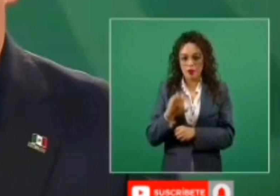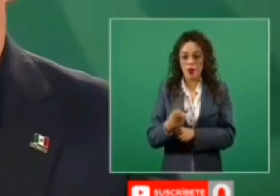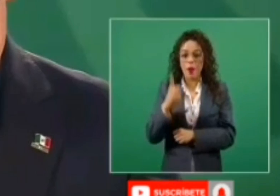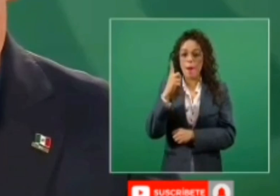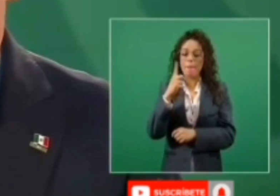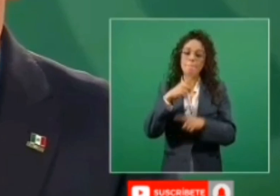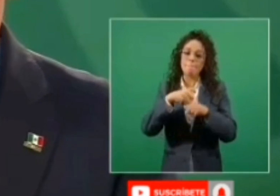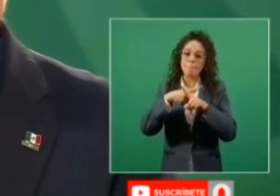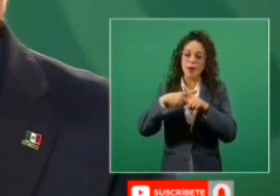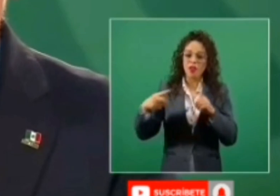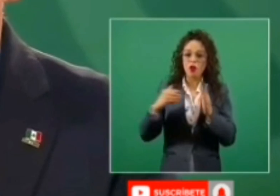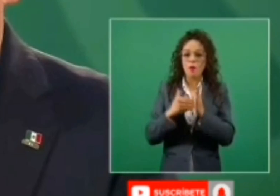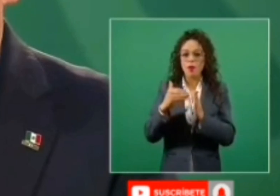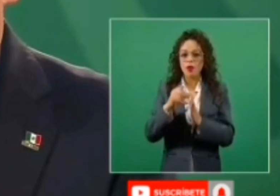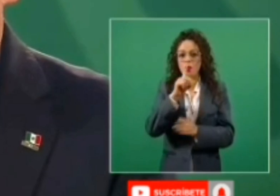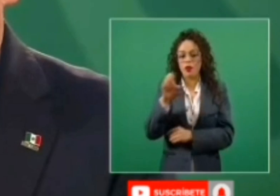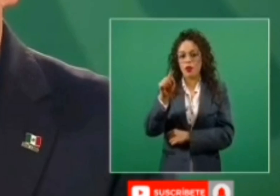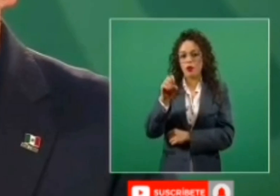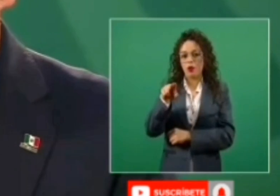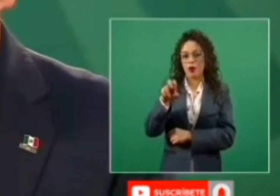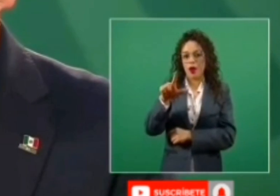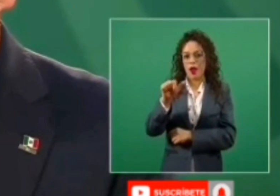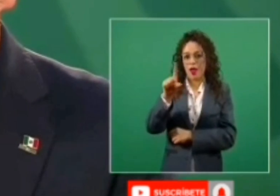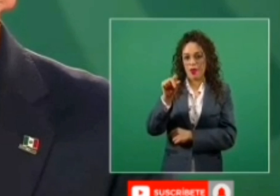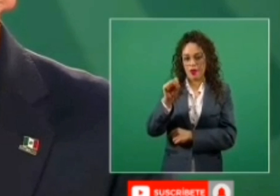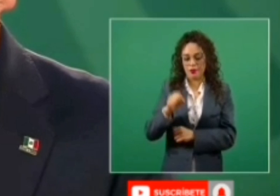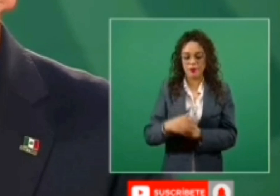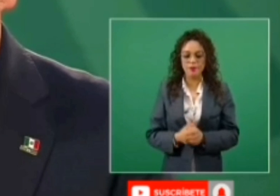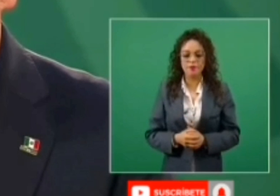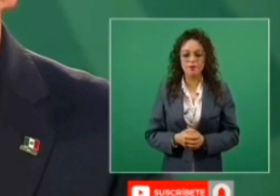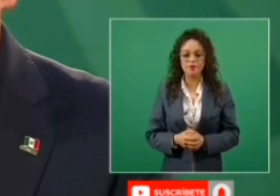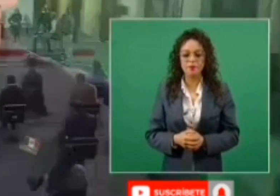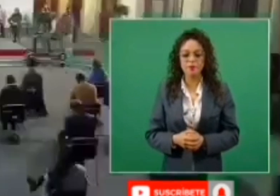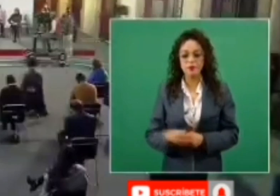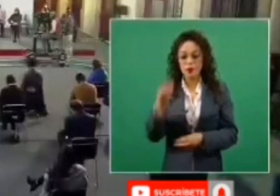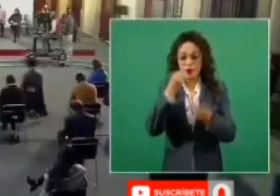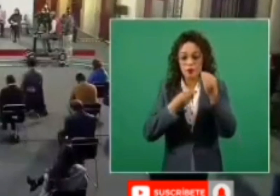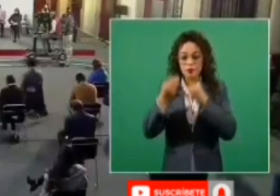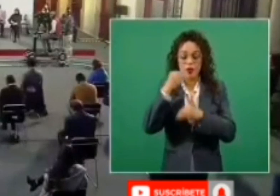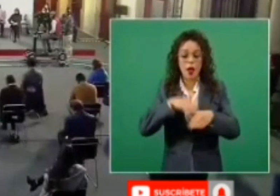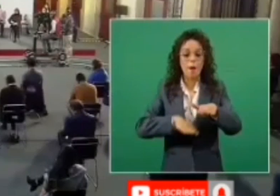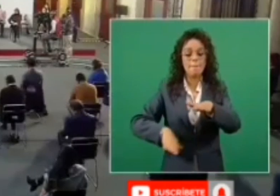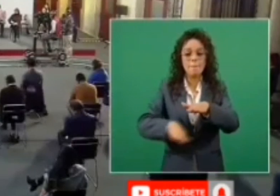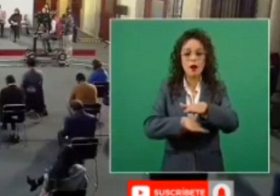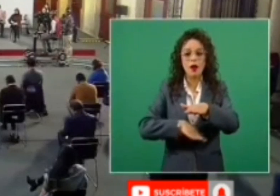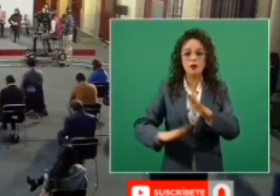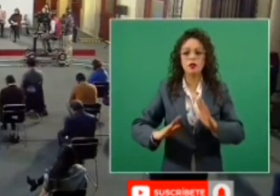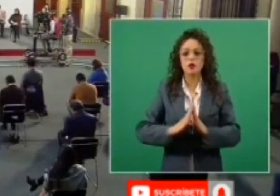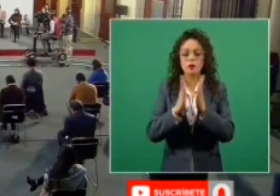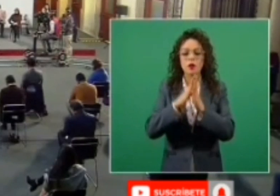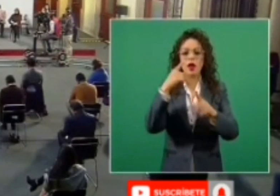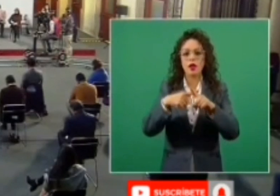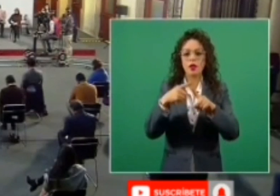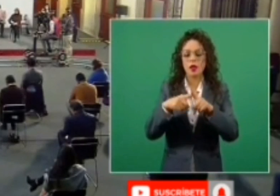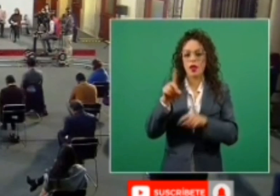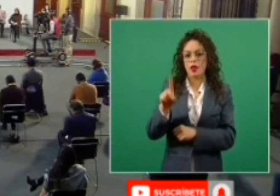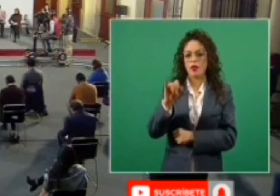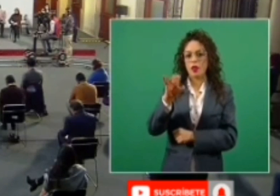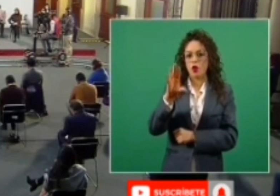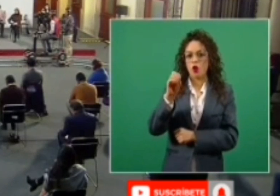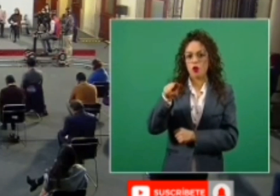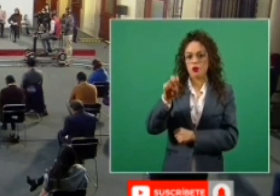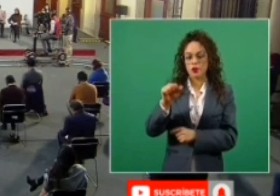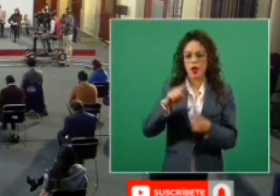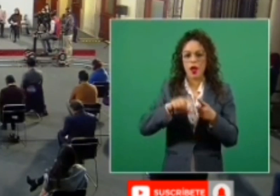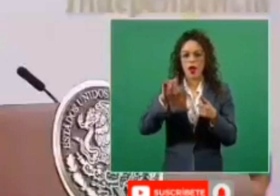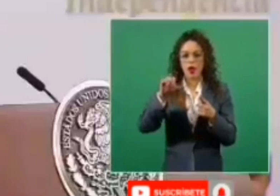toneladas. Siguiente. Finalmente, la canasta básica que participa Diconza y Liconza. Tenemos